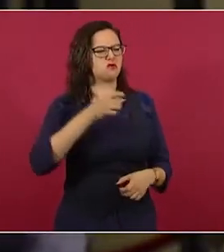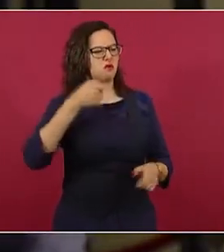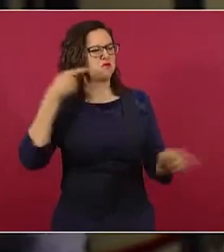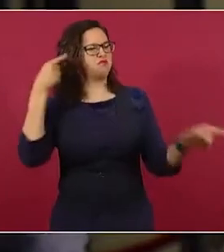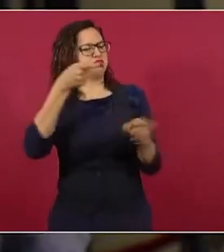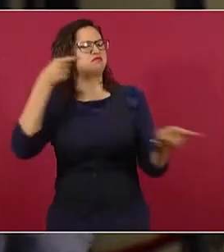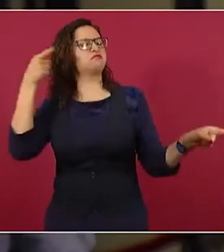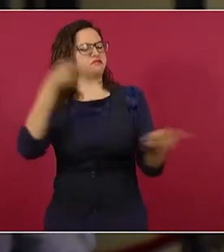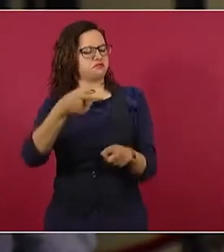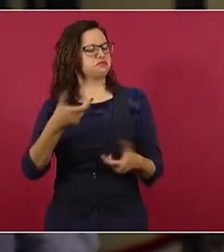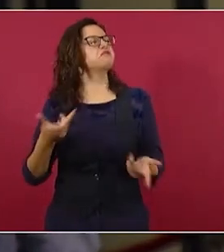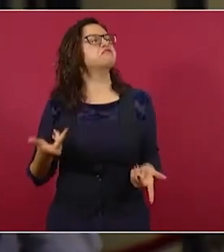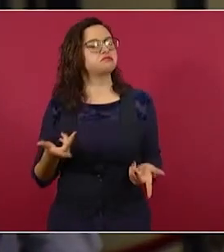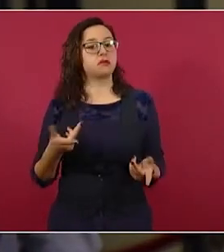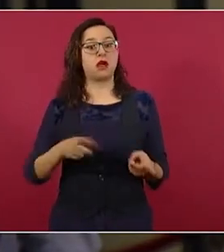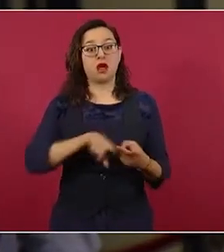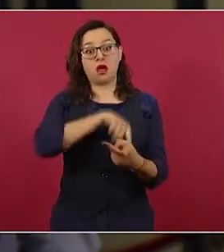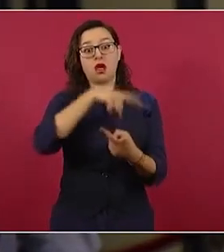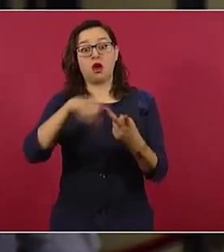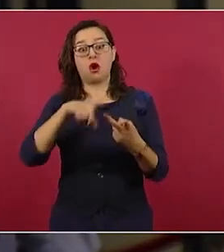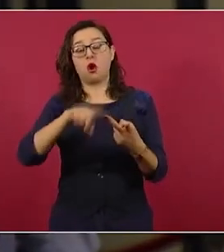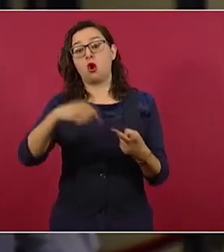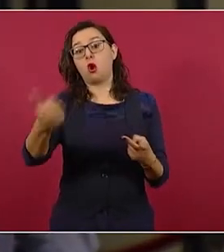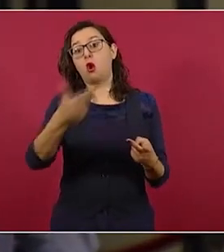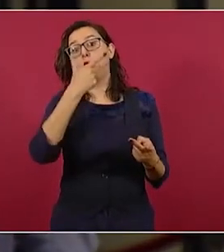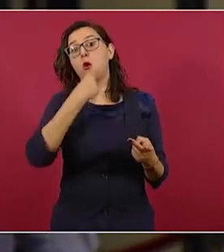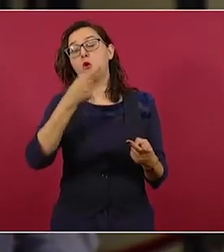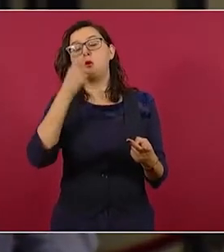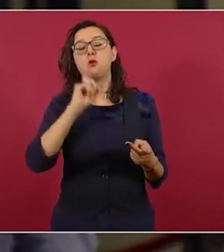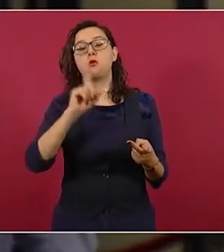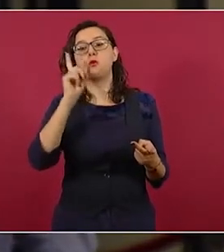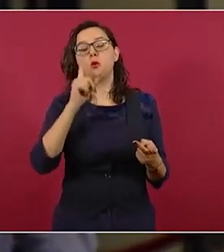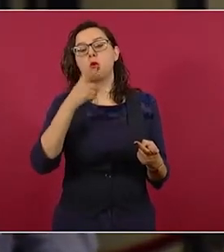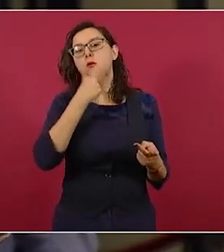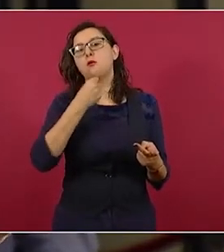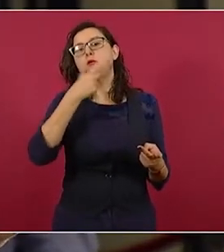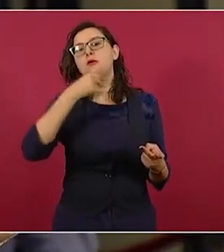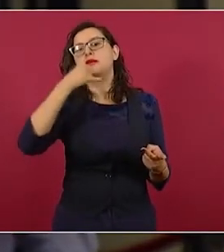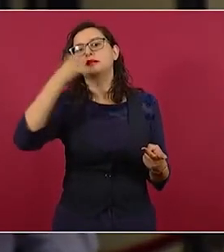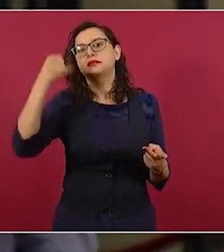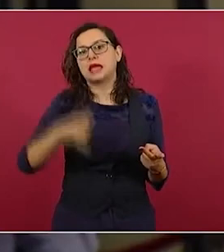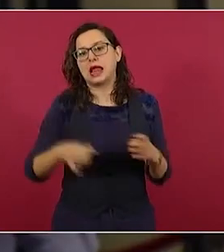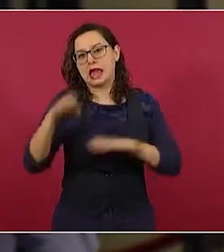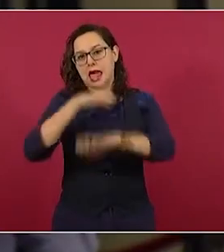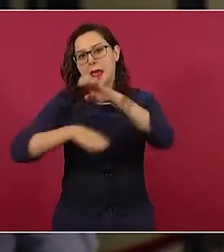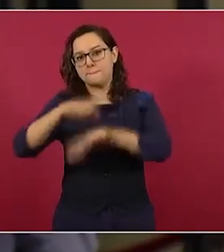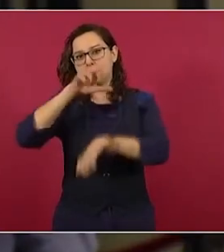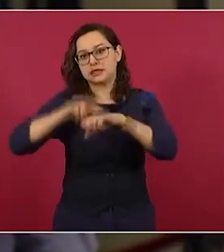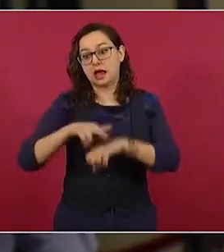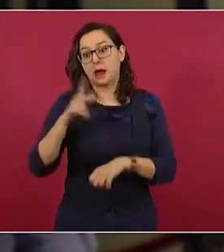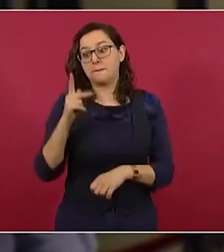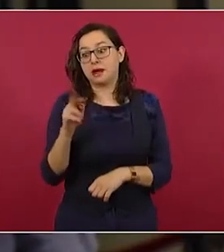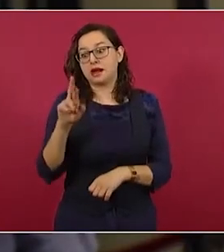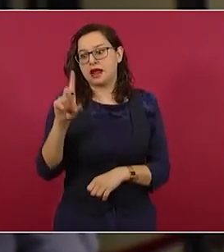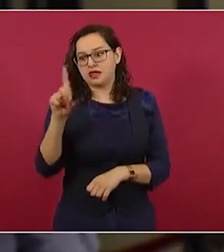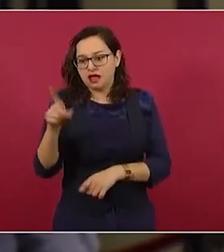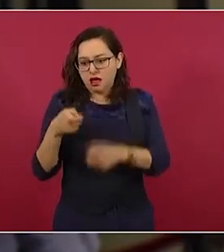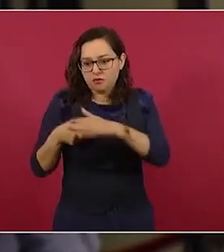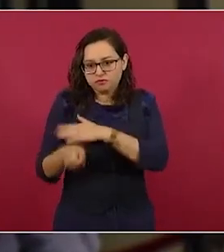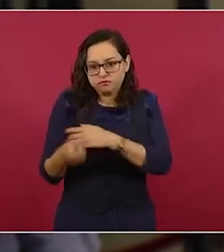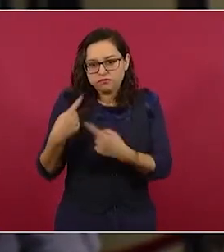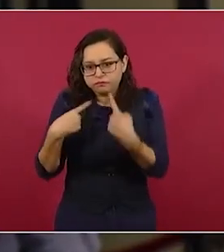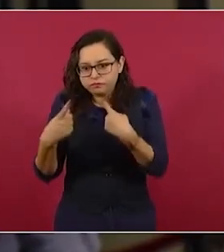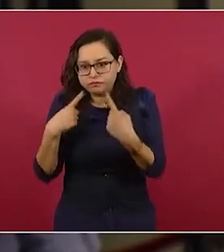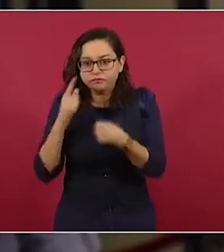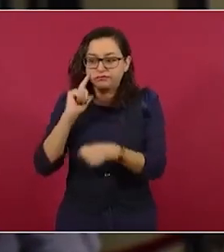Edna Díaz, que fue la que se le captó con un cabildero italiano, Paolo Salerno, fue justamente hablar a nombre de ese grupo parlamentario, pero en particular yo le